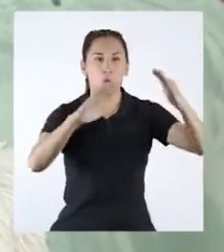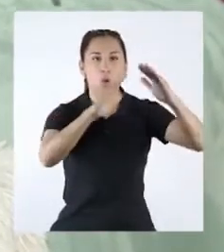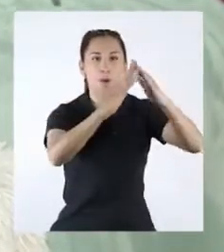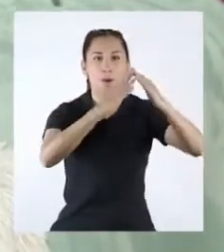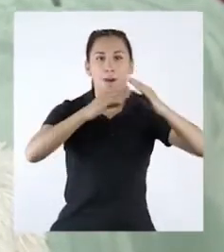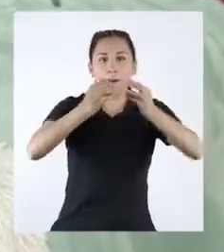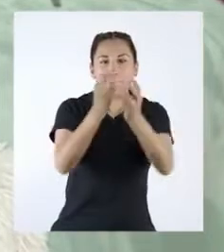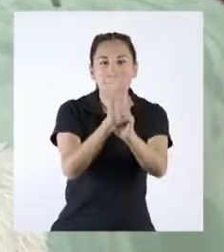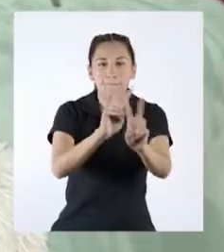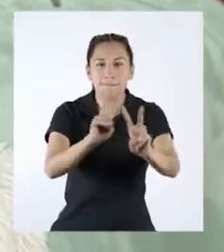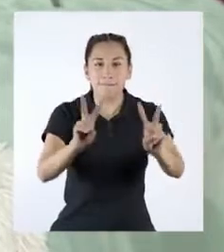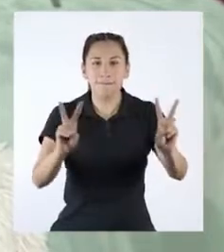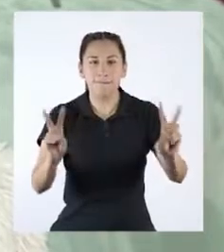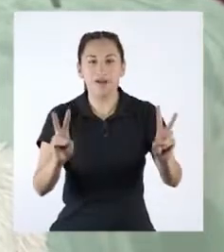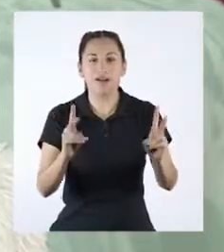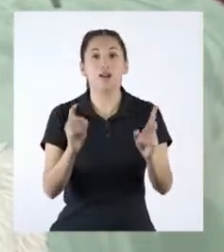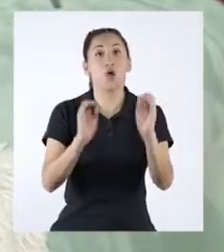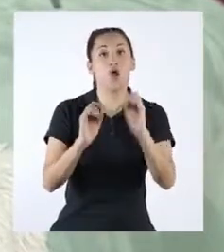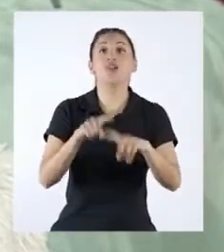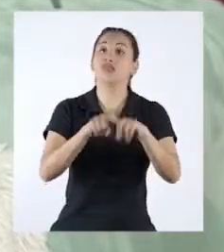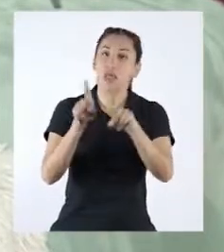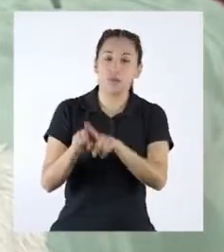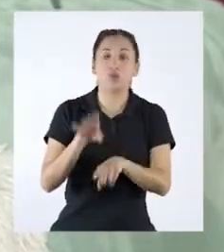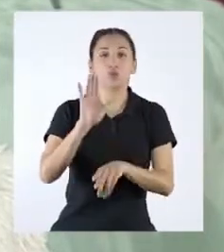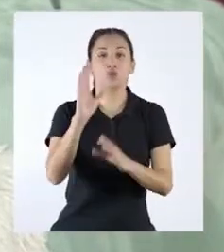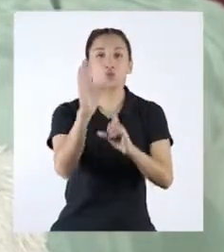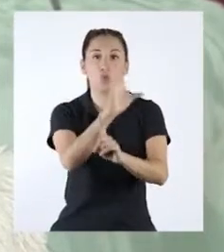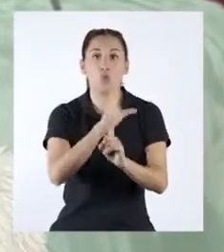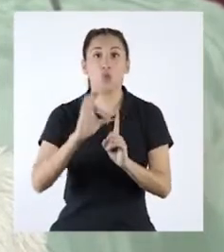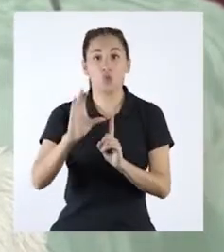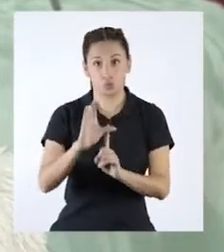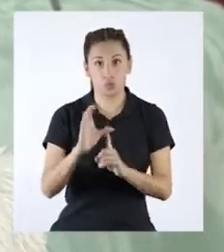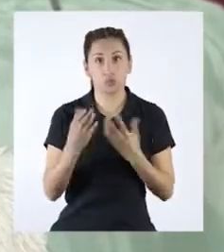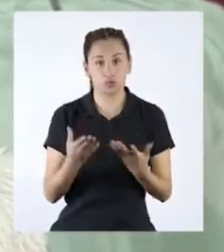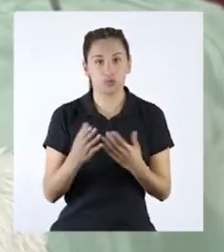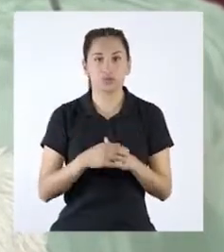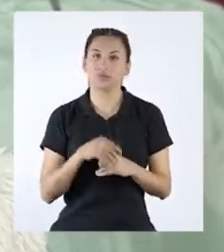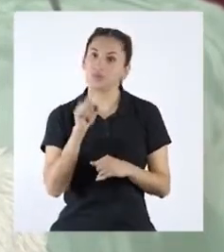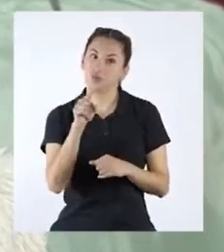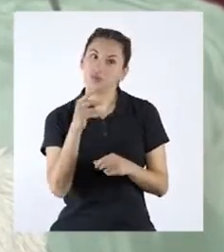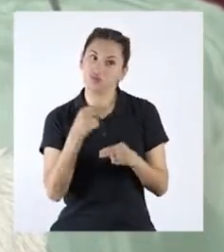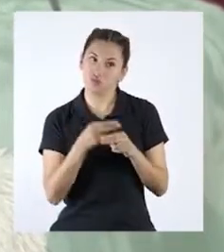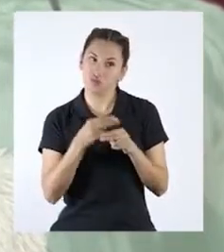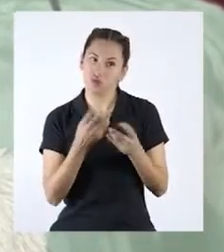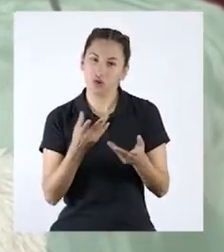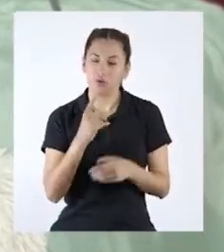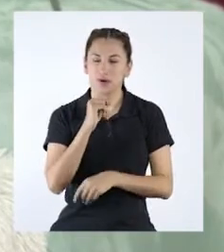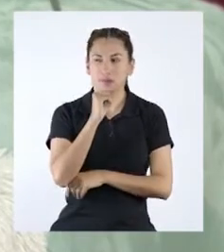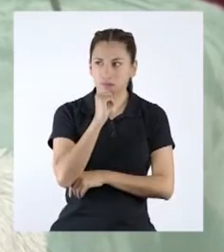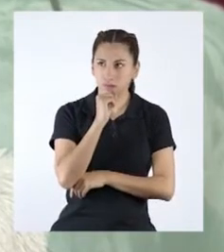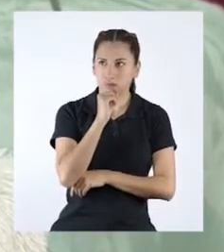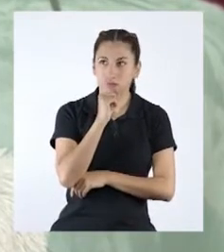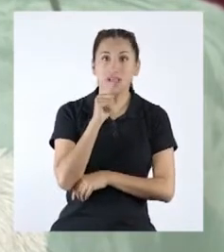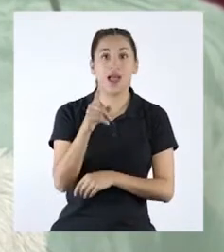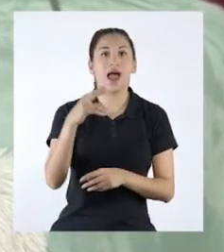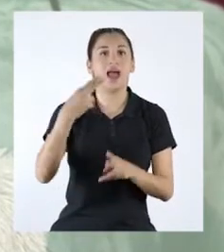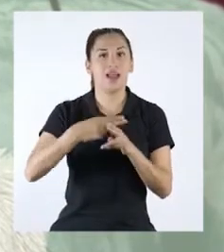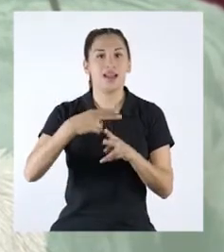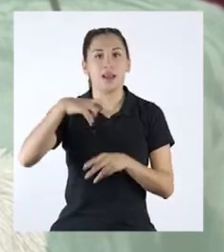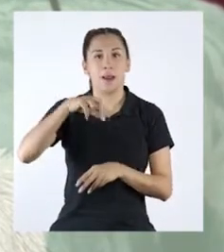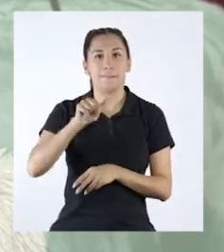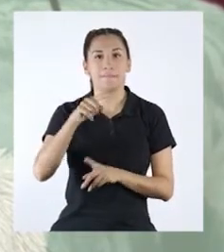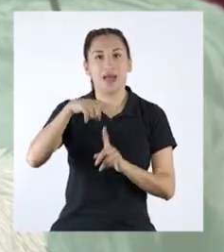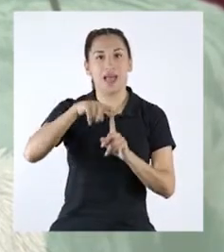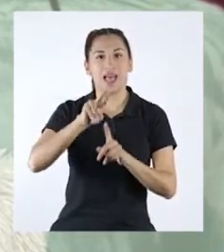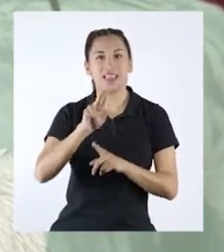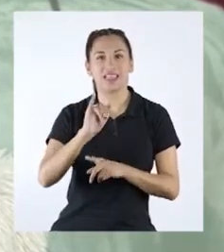o por sus evidencias de las culturas que las habitaron. ¿Hay un nombre para ello? Quizá te refieras